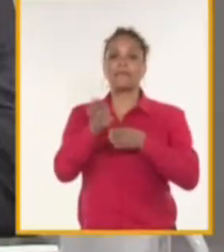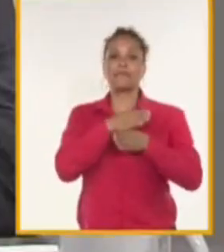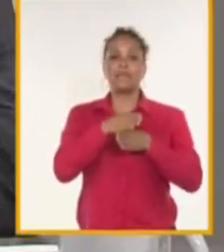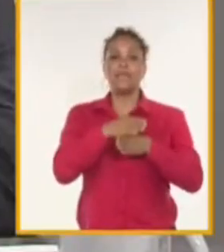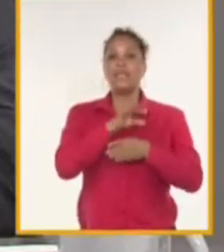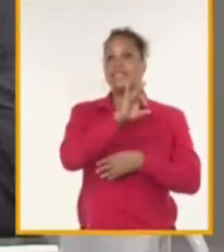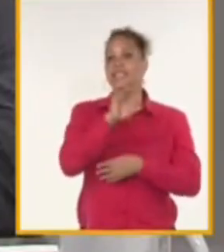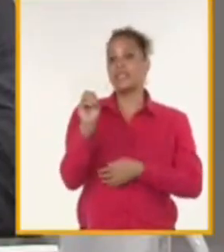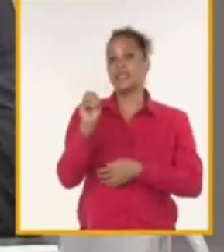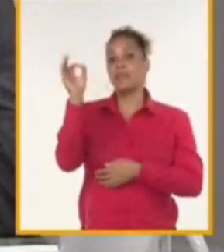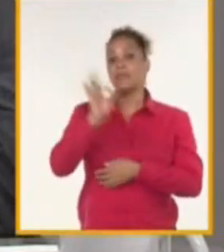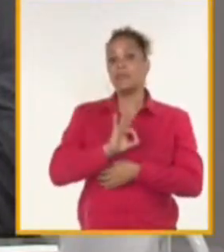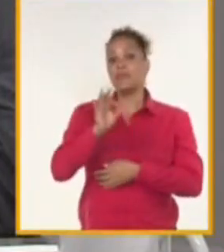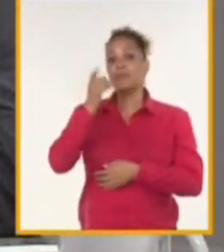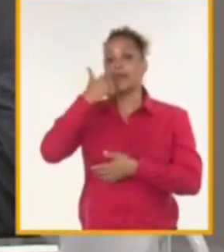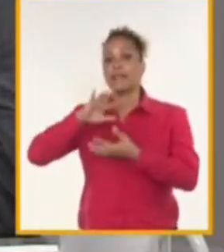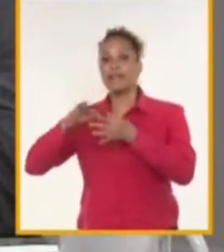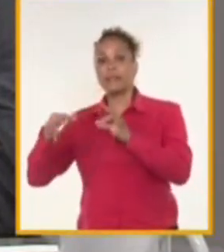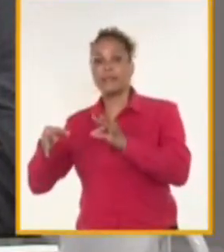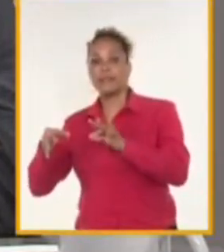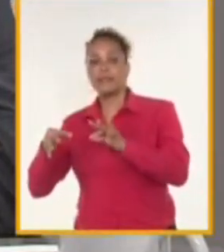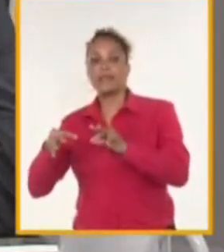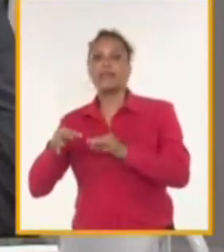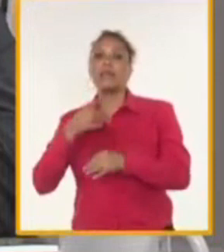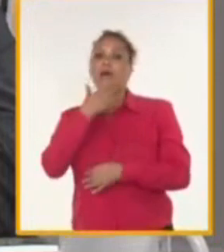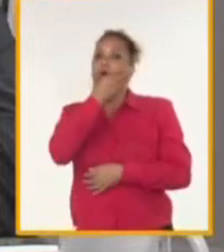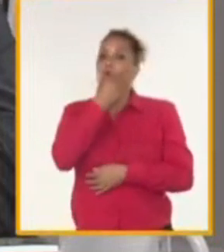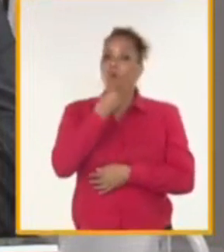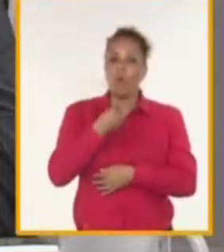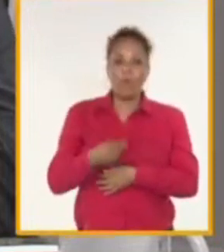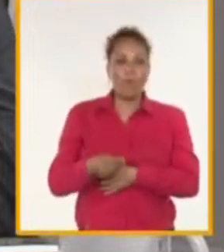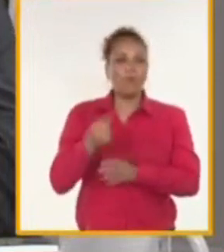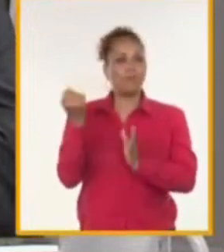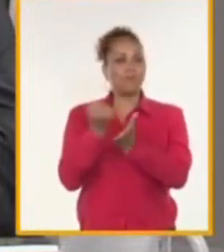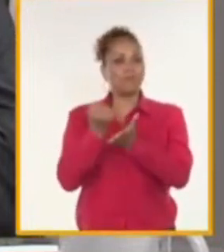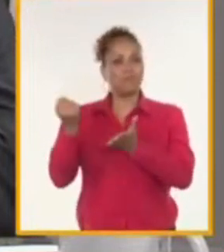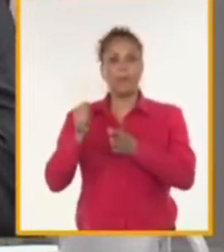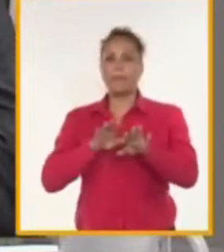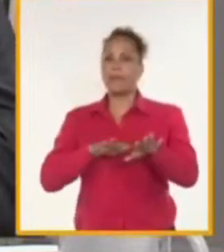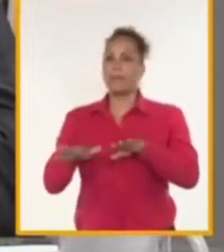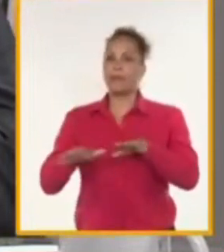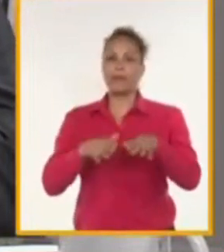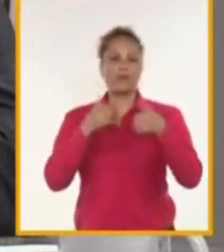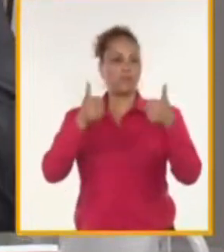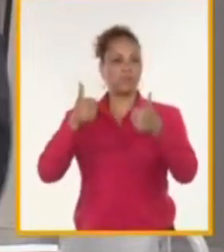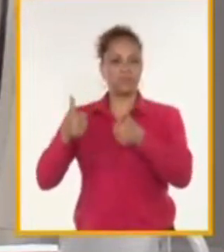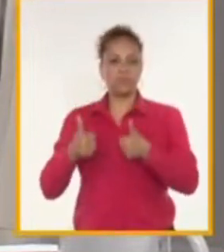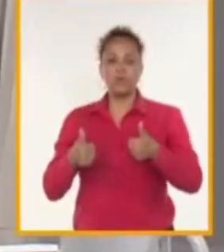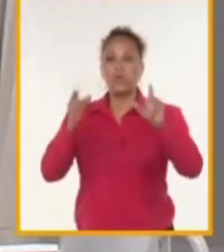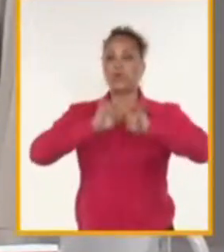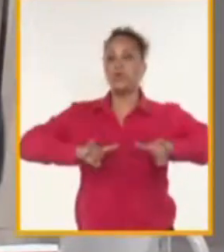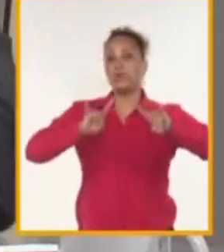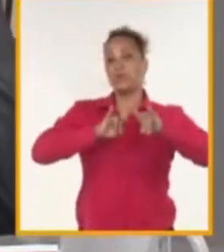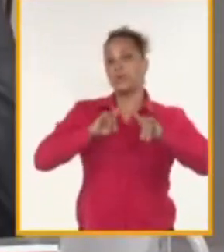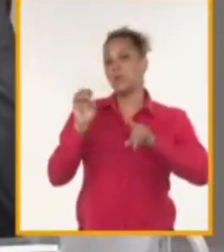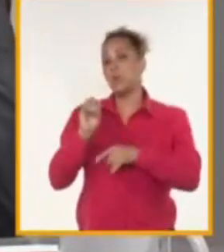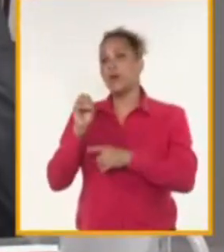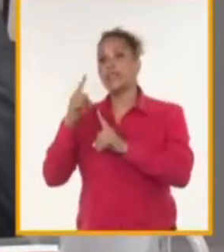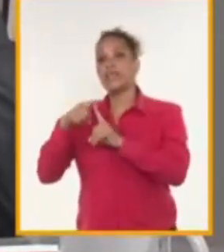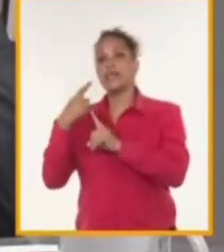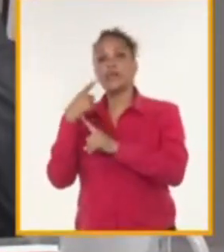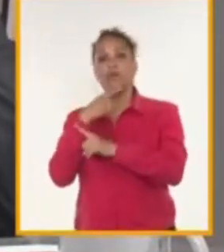70% es artemiseño y además jóvenes muy calificados, muy preparados, tanto universitarios como técnicos